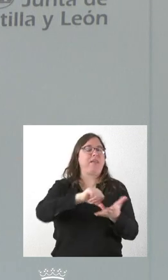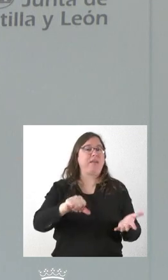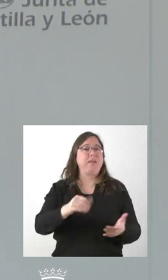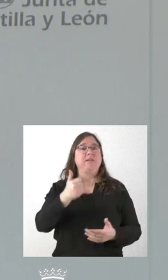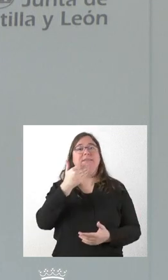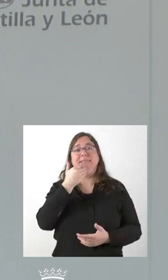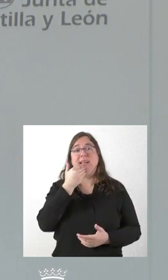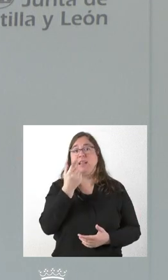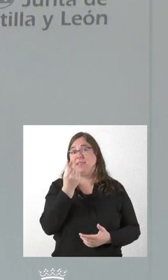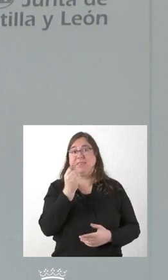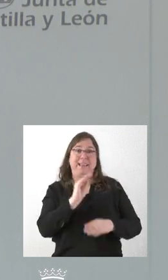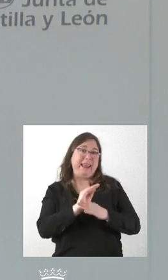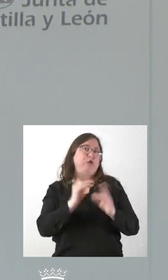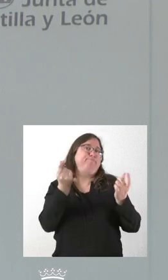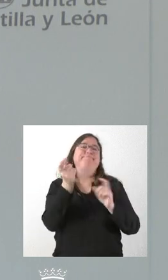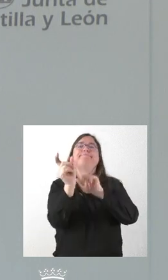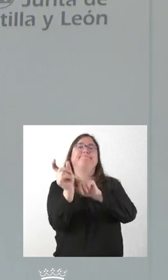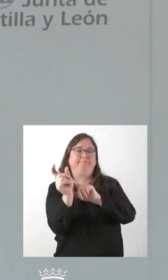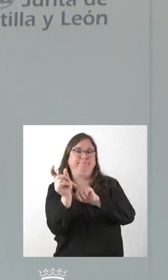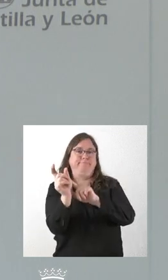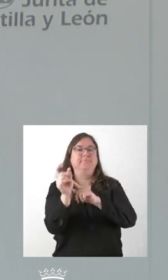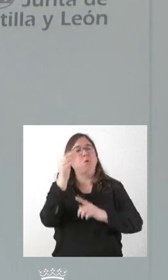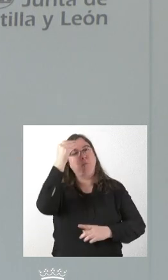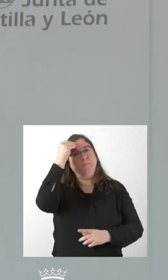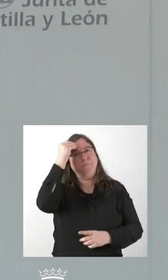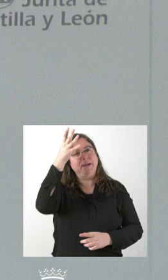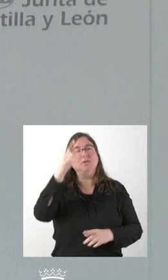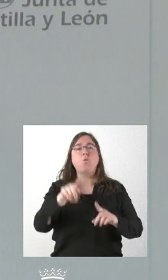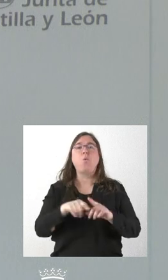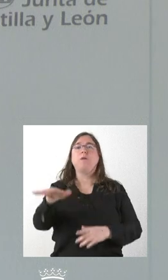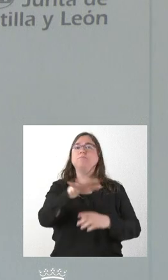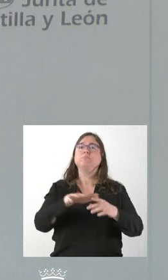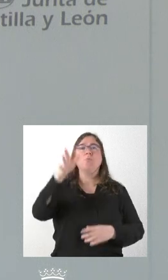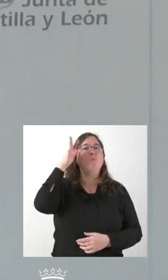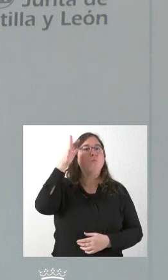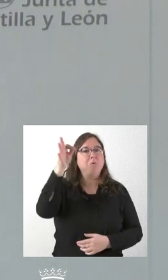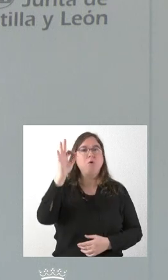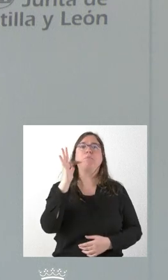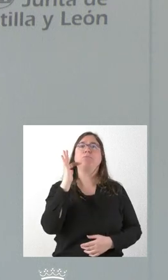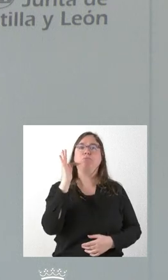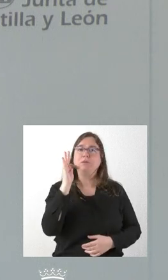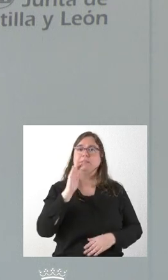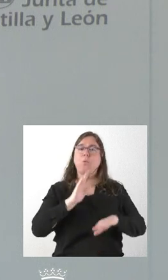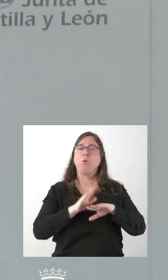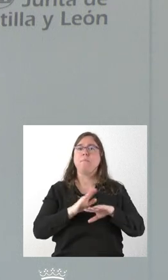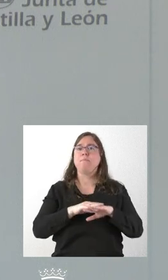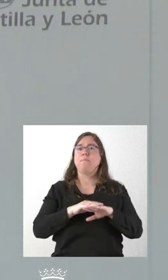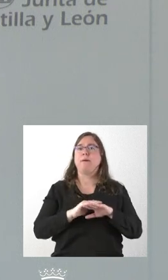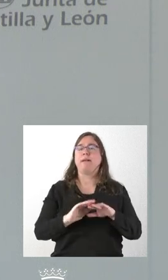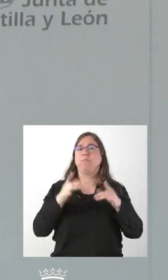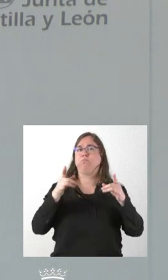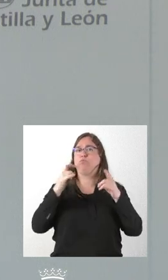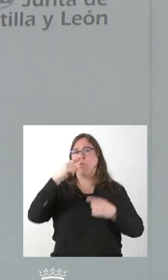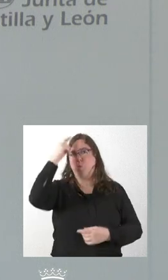importe es X. A mí me parece que plantear el mundo rural como un lugar positivo desde el punto de vista del atractivo